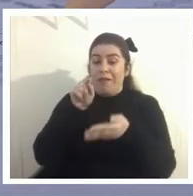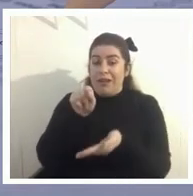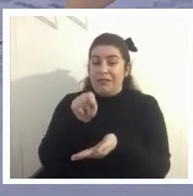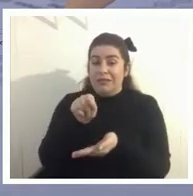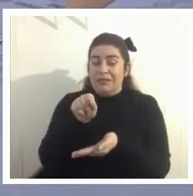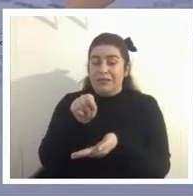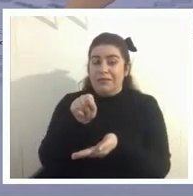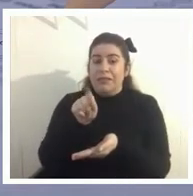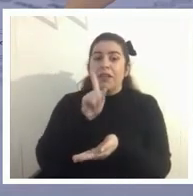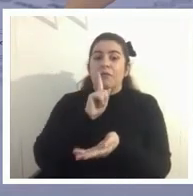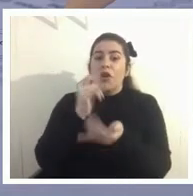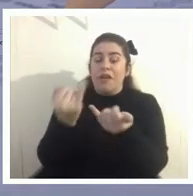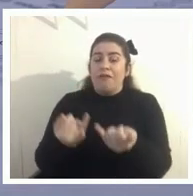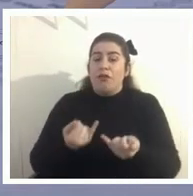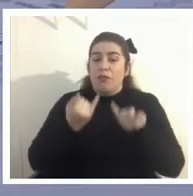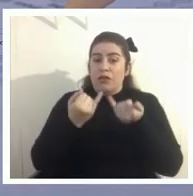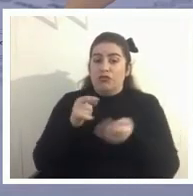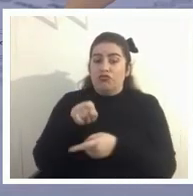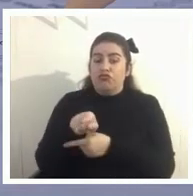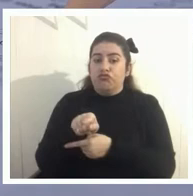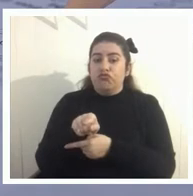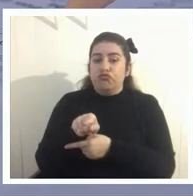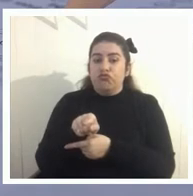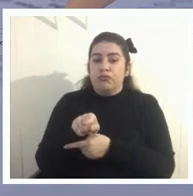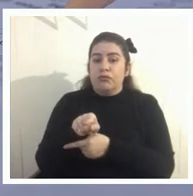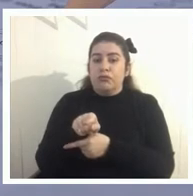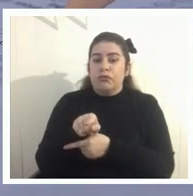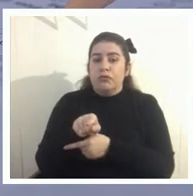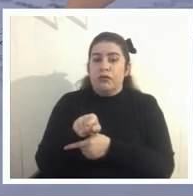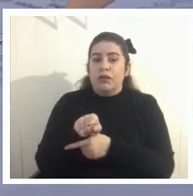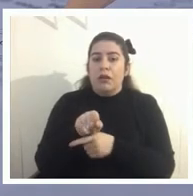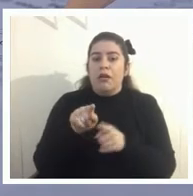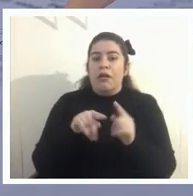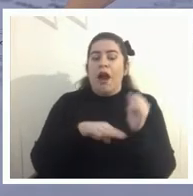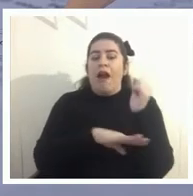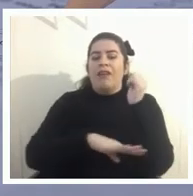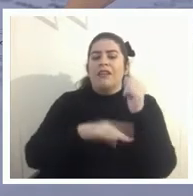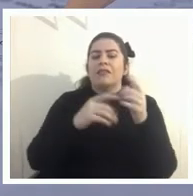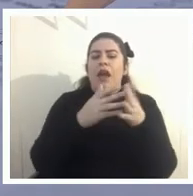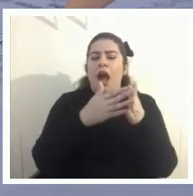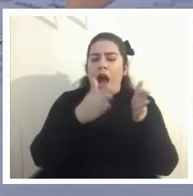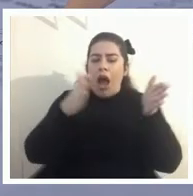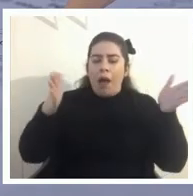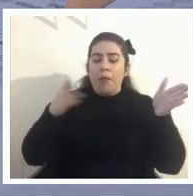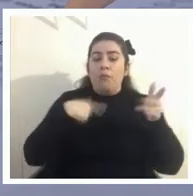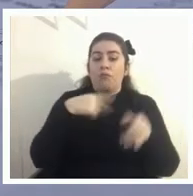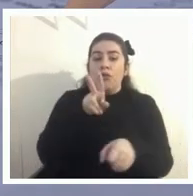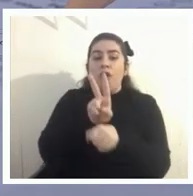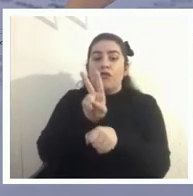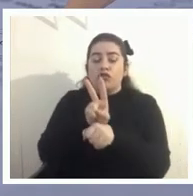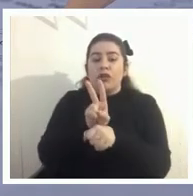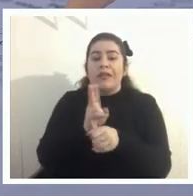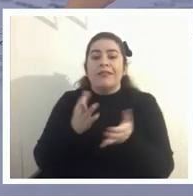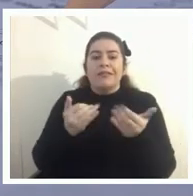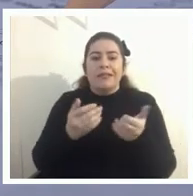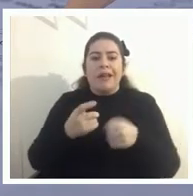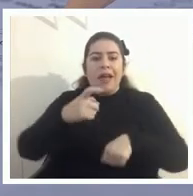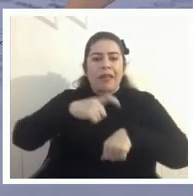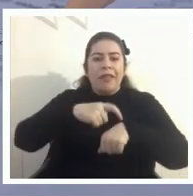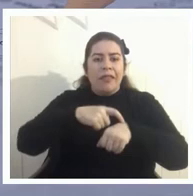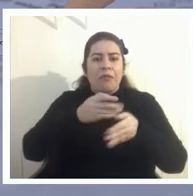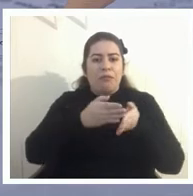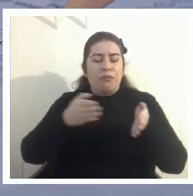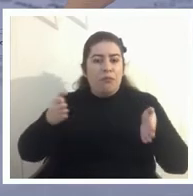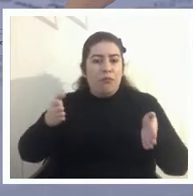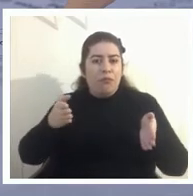información con una base bastante los profesores también necesitan medir cuál es su rendimiento